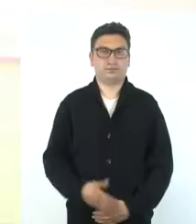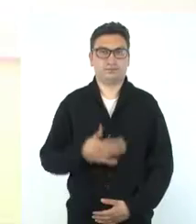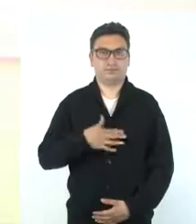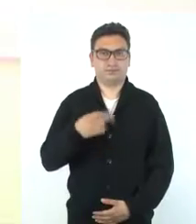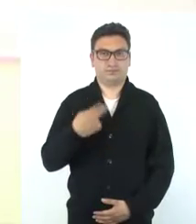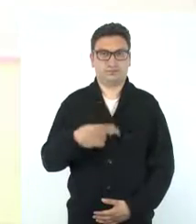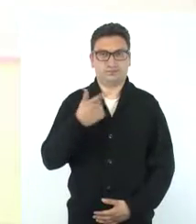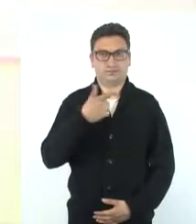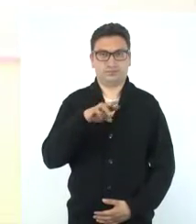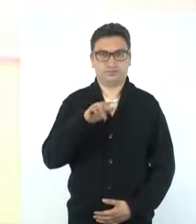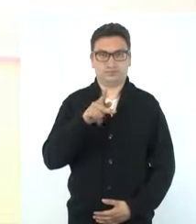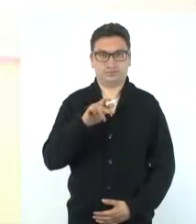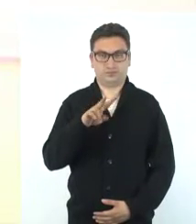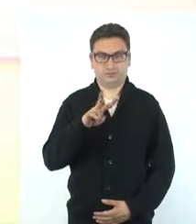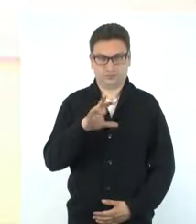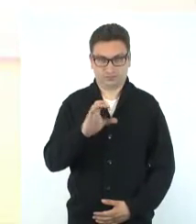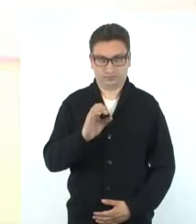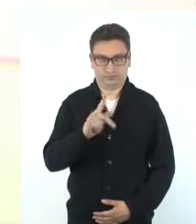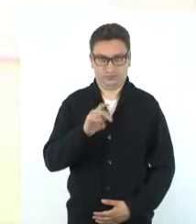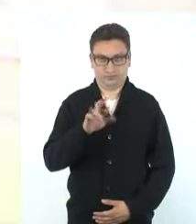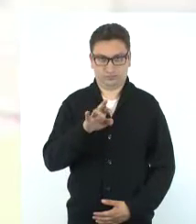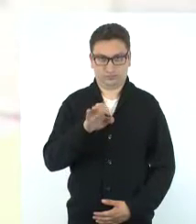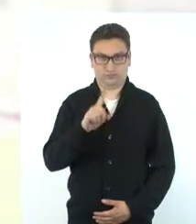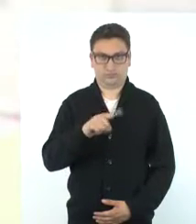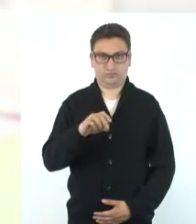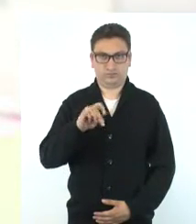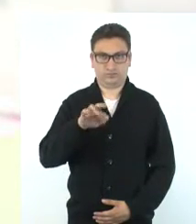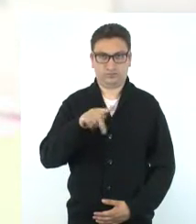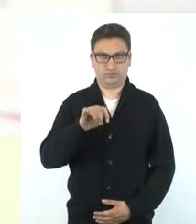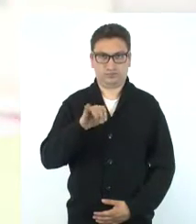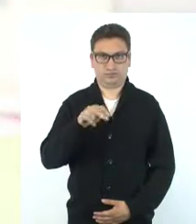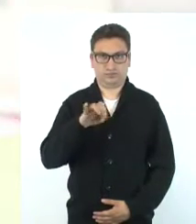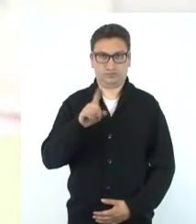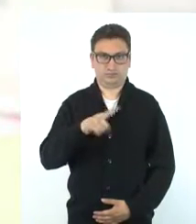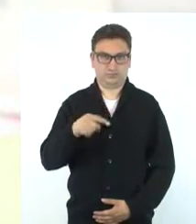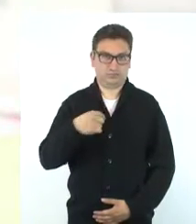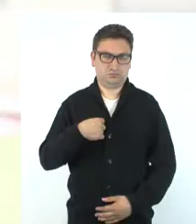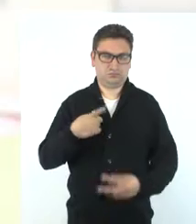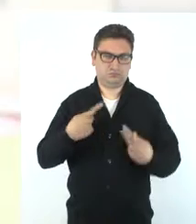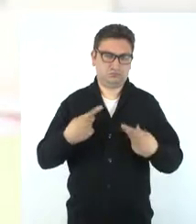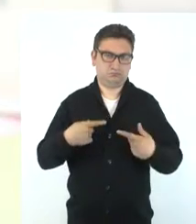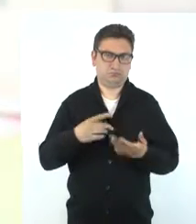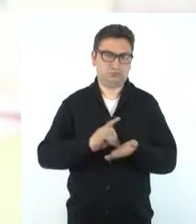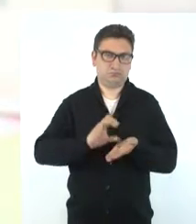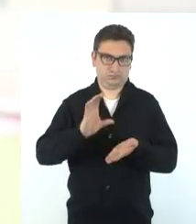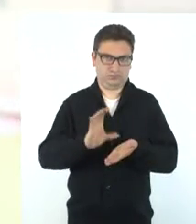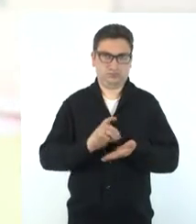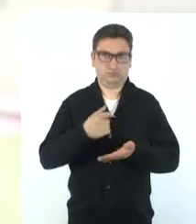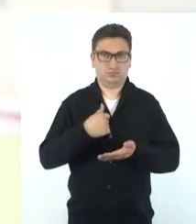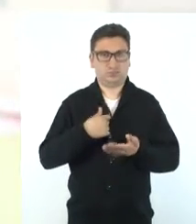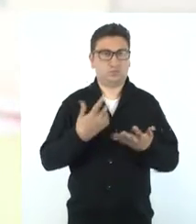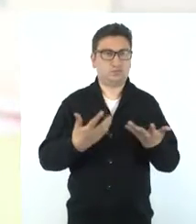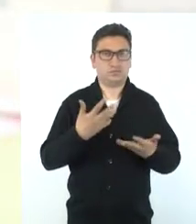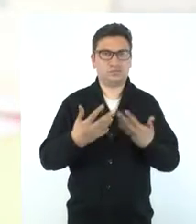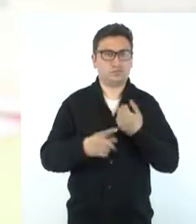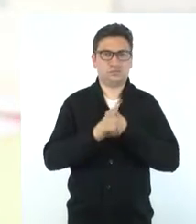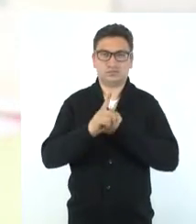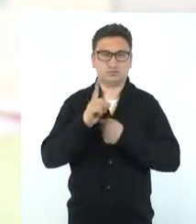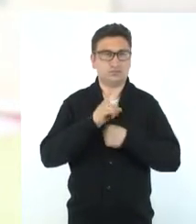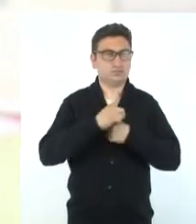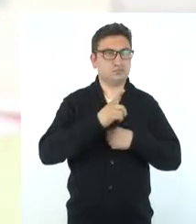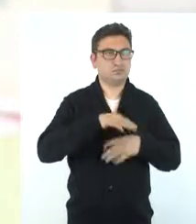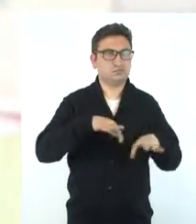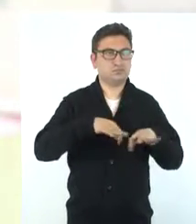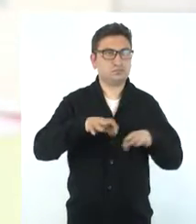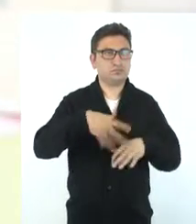Mi nombre es Gustavo Pérez Martínez. Como una persona con discapacidad y que se encuentra con la problemática de